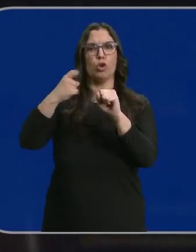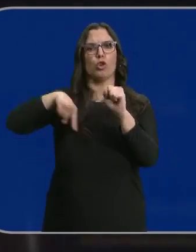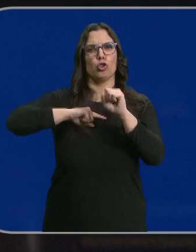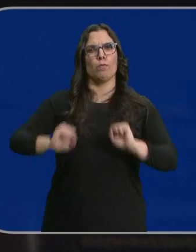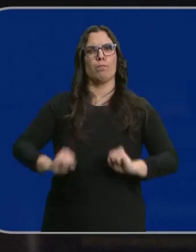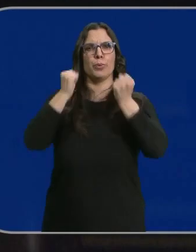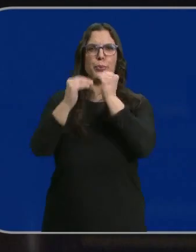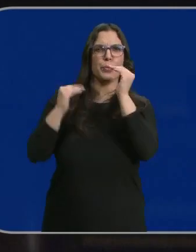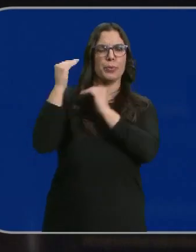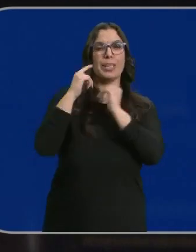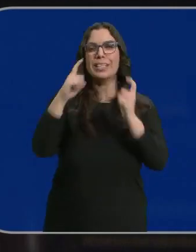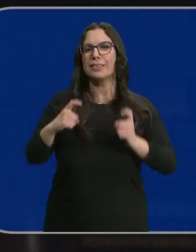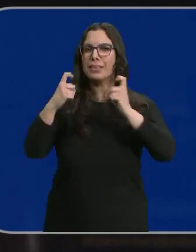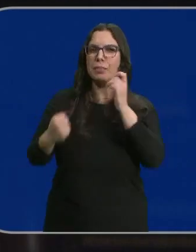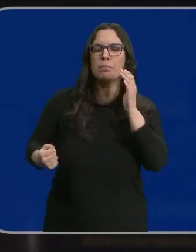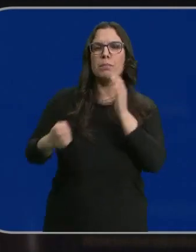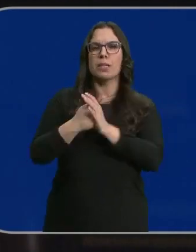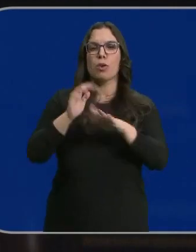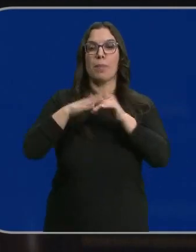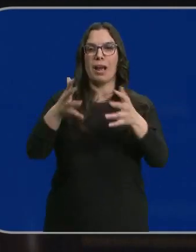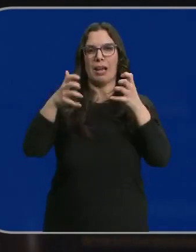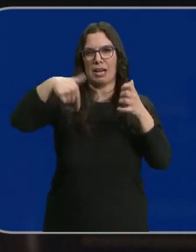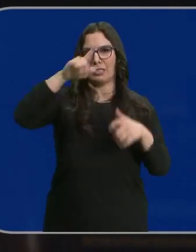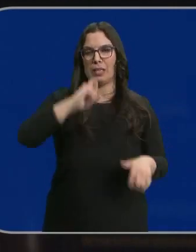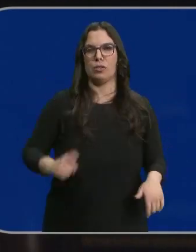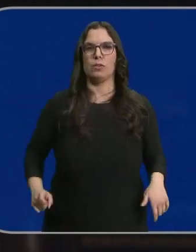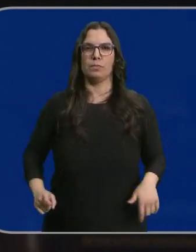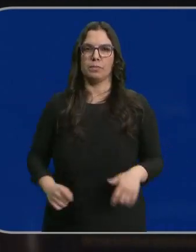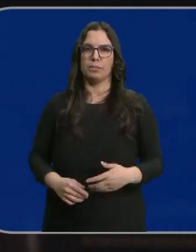sobrevivido y haremos todo lo posible para ganar este año.